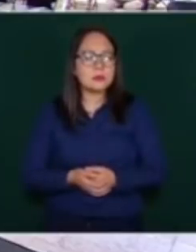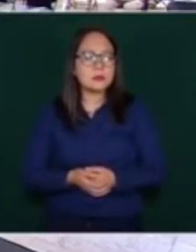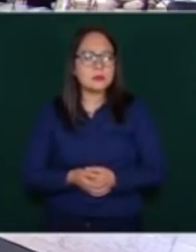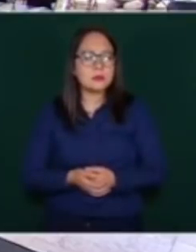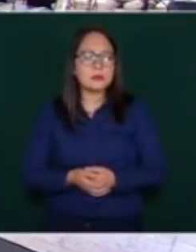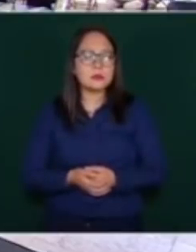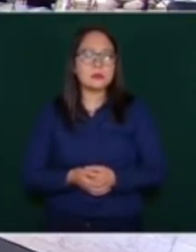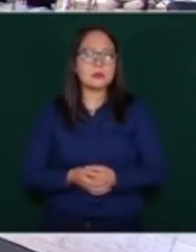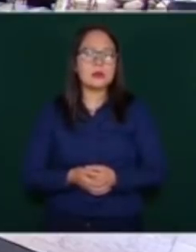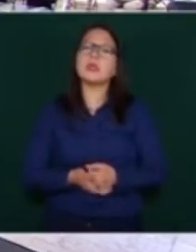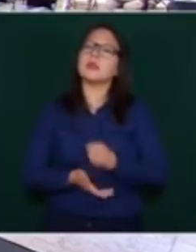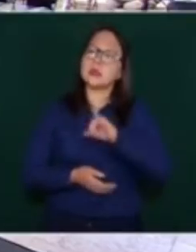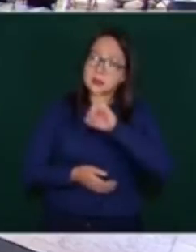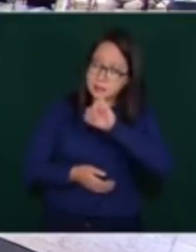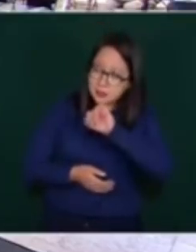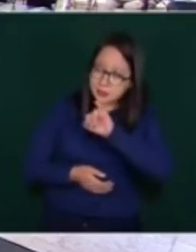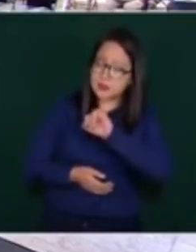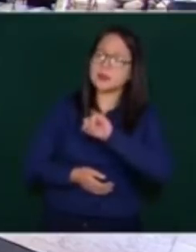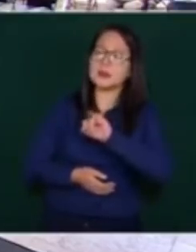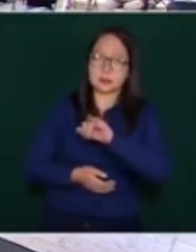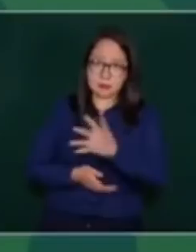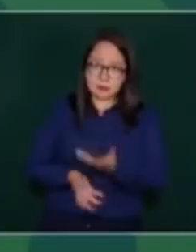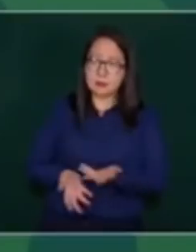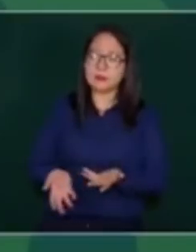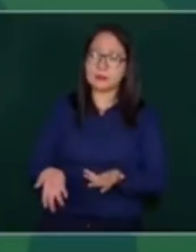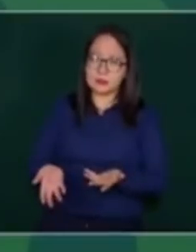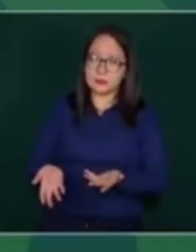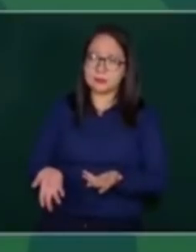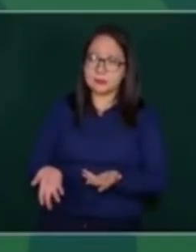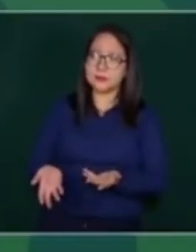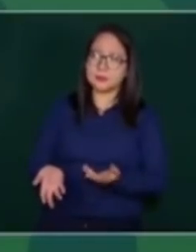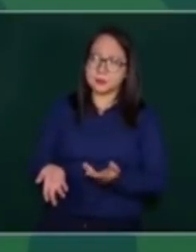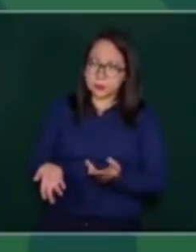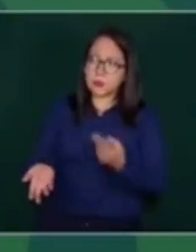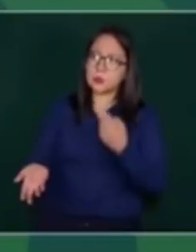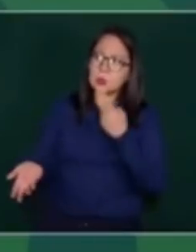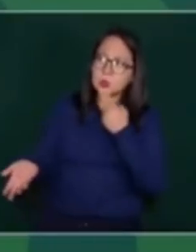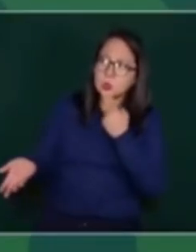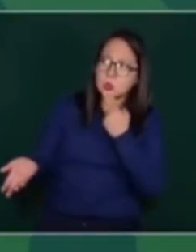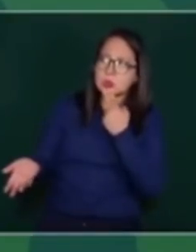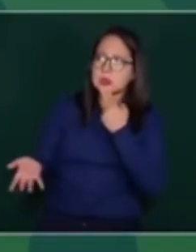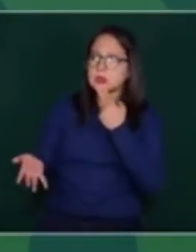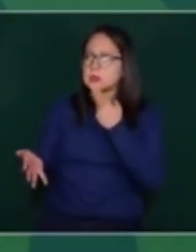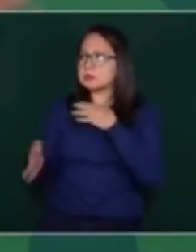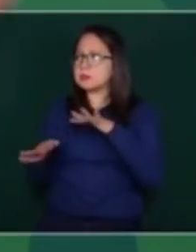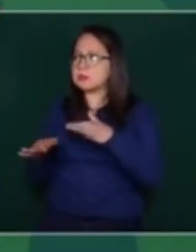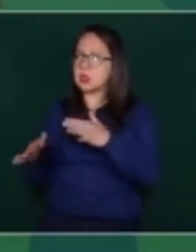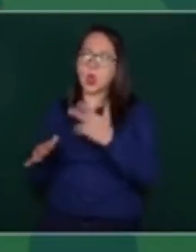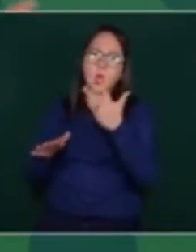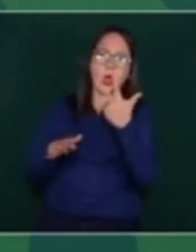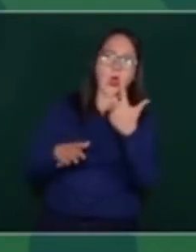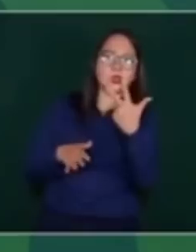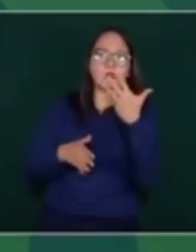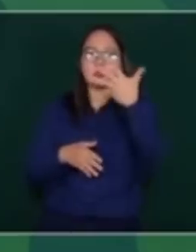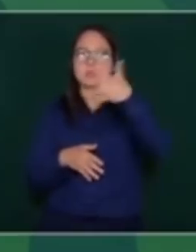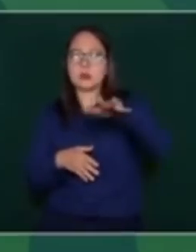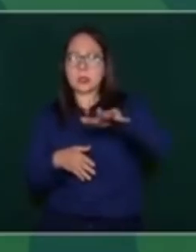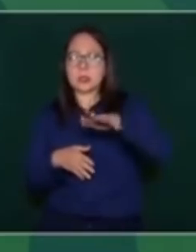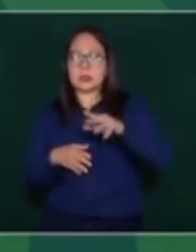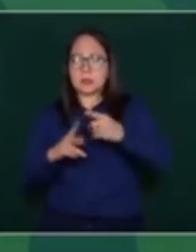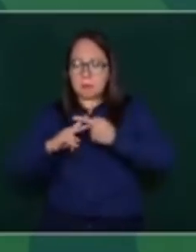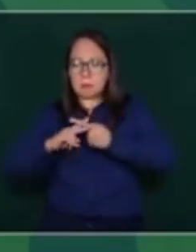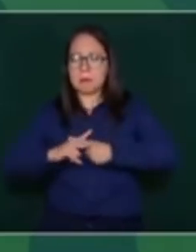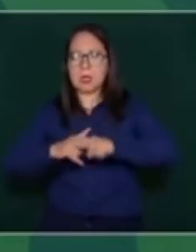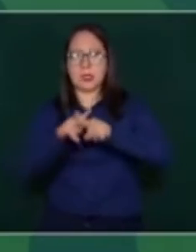Ah, sí, y se usa y tiene como ocho o diez vuelos los que iniciaron.